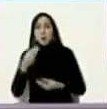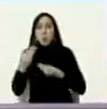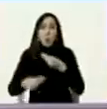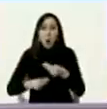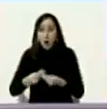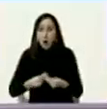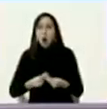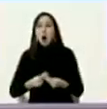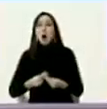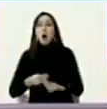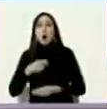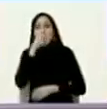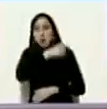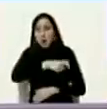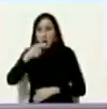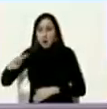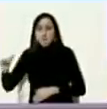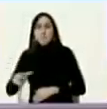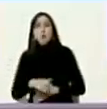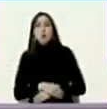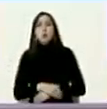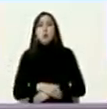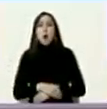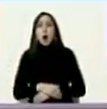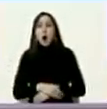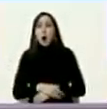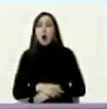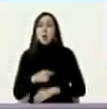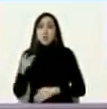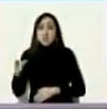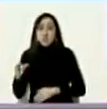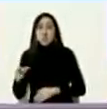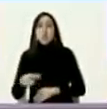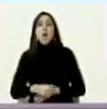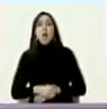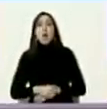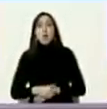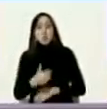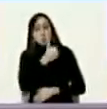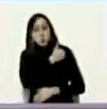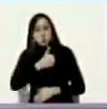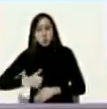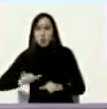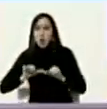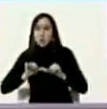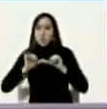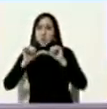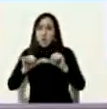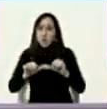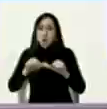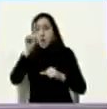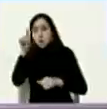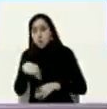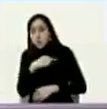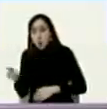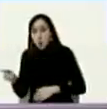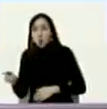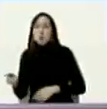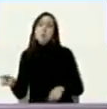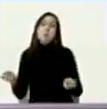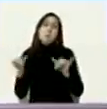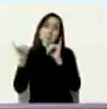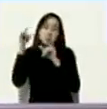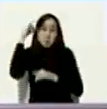consultivo si él se quedaba o no en la moneda en la presidencia el mismo día golpe de estado